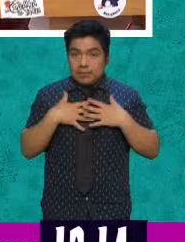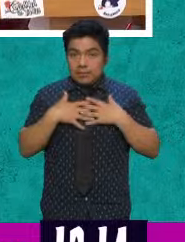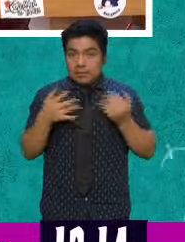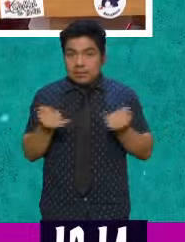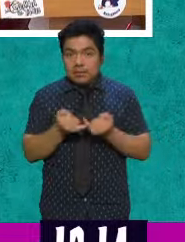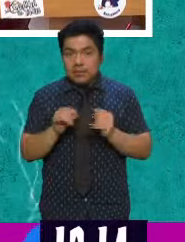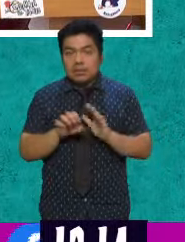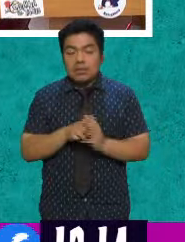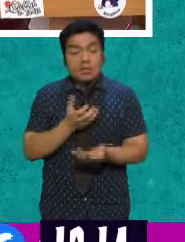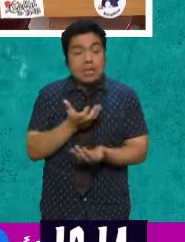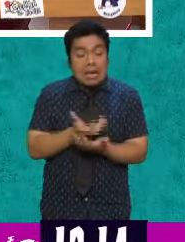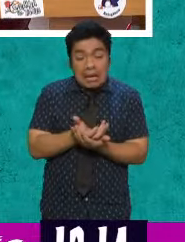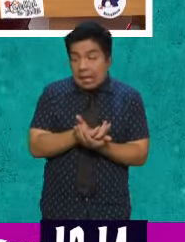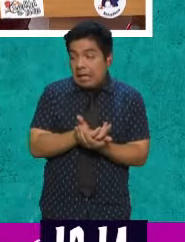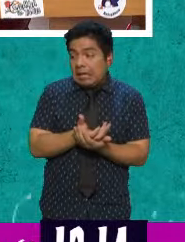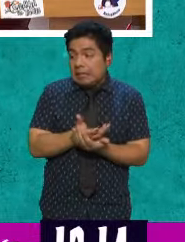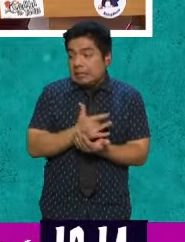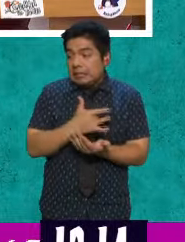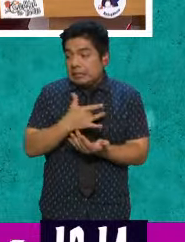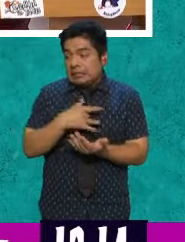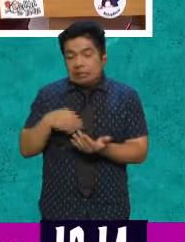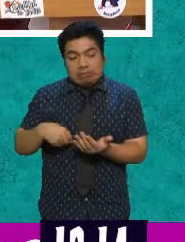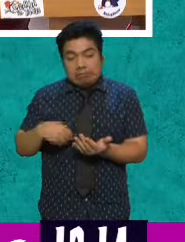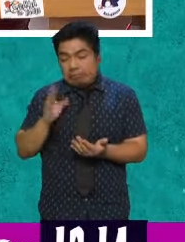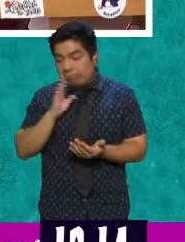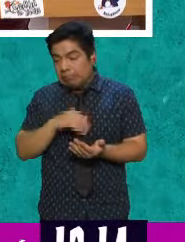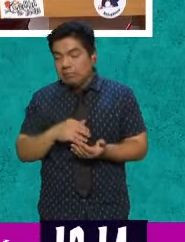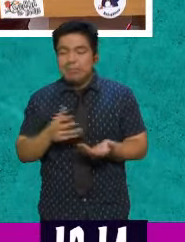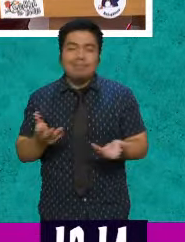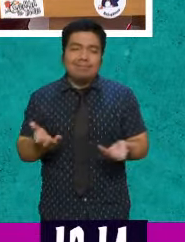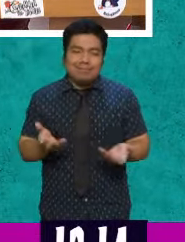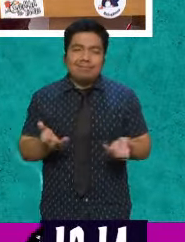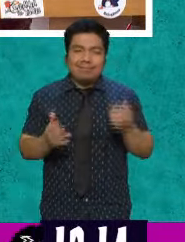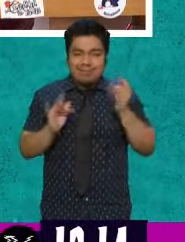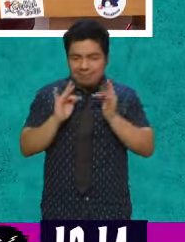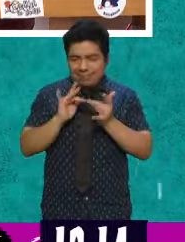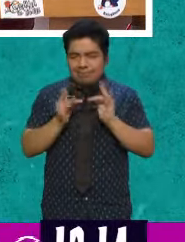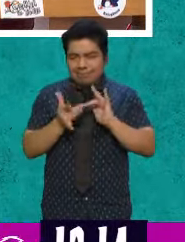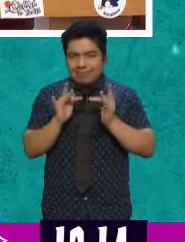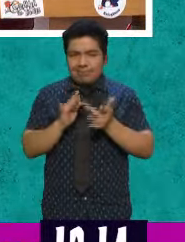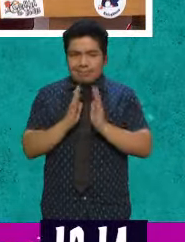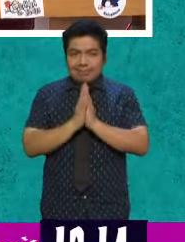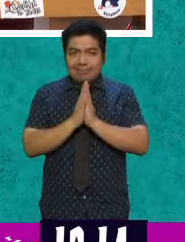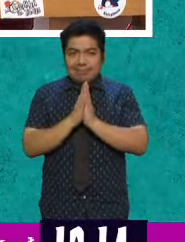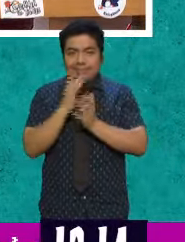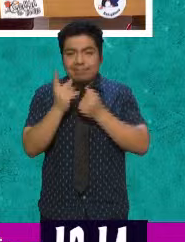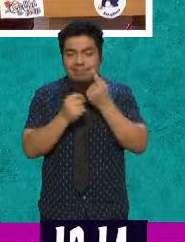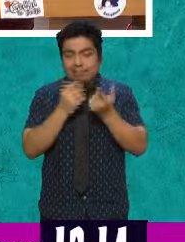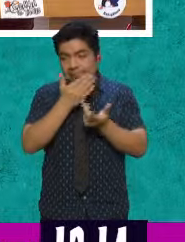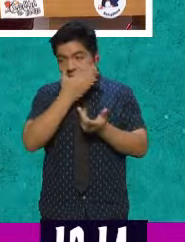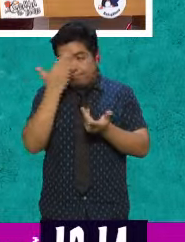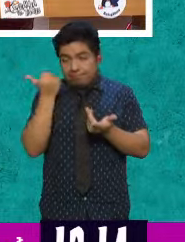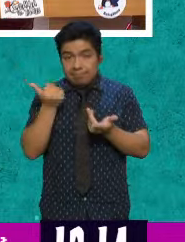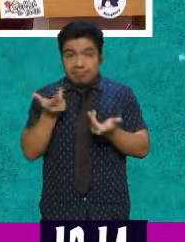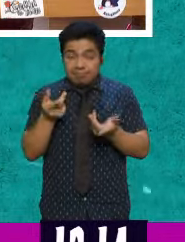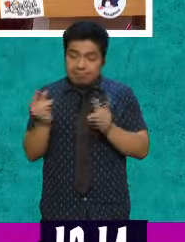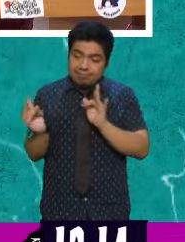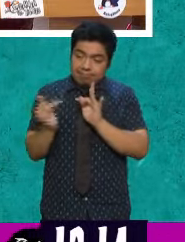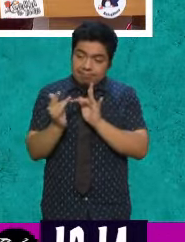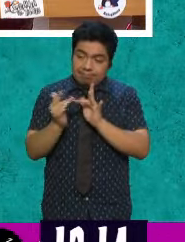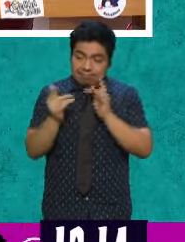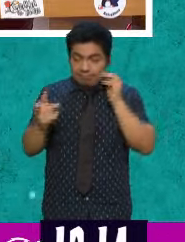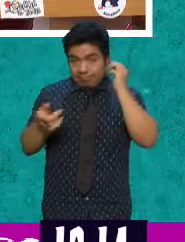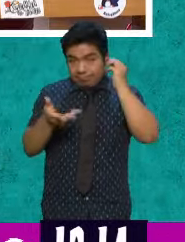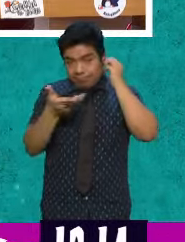culpables por descansar. Sí, lo dirás de broma. Oye, pues las redes y los que no sepa qué hacer con su tiempo, pues háganle una